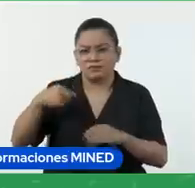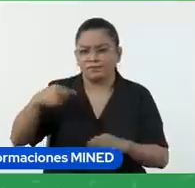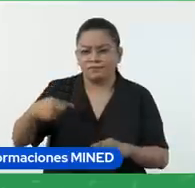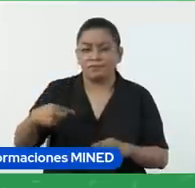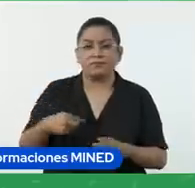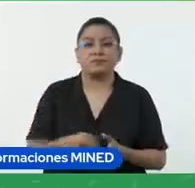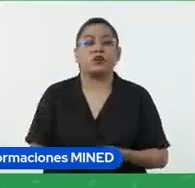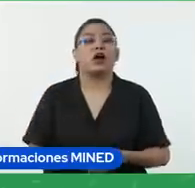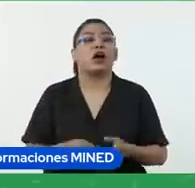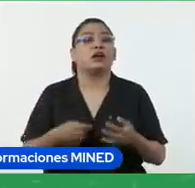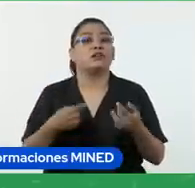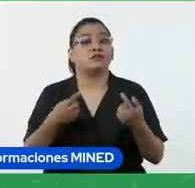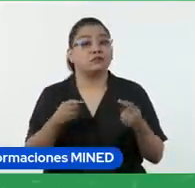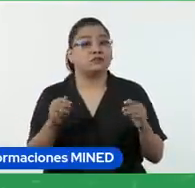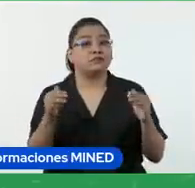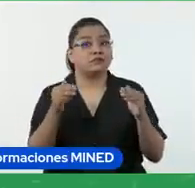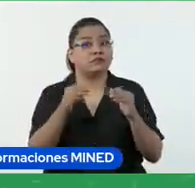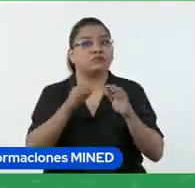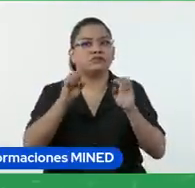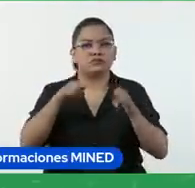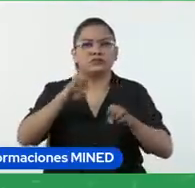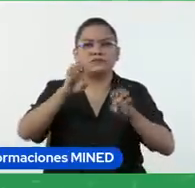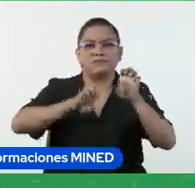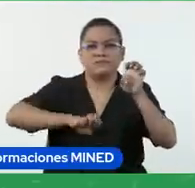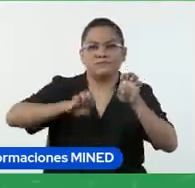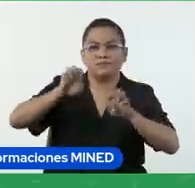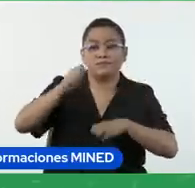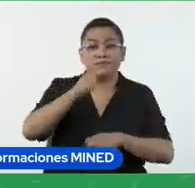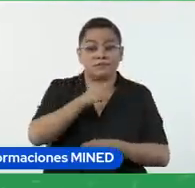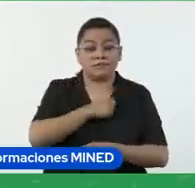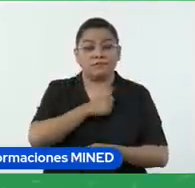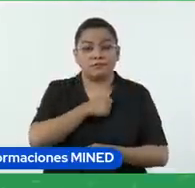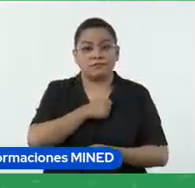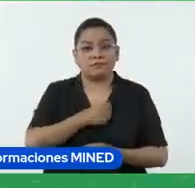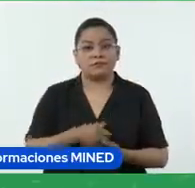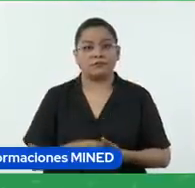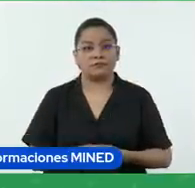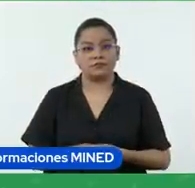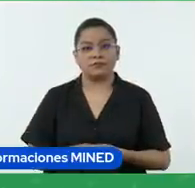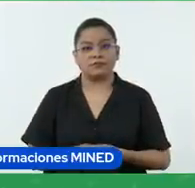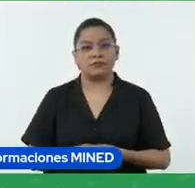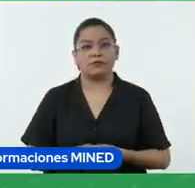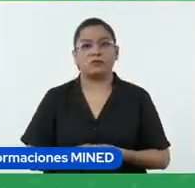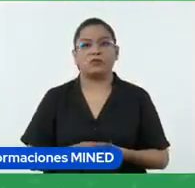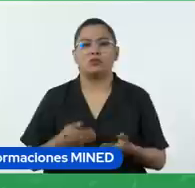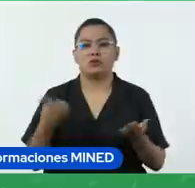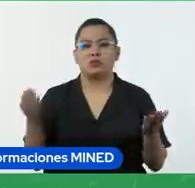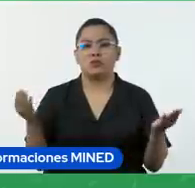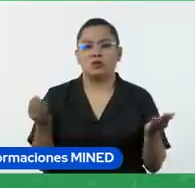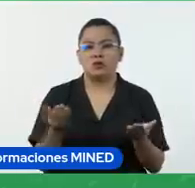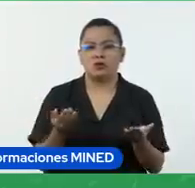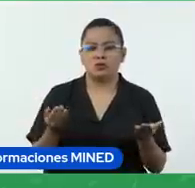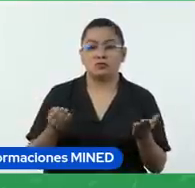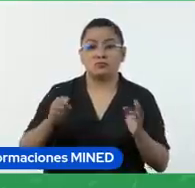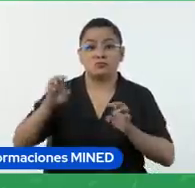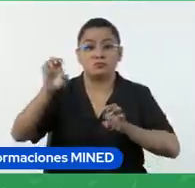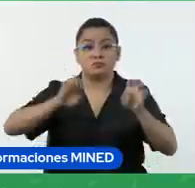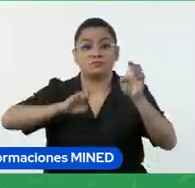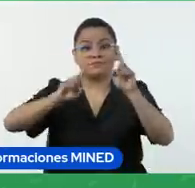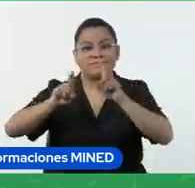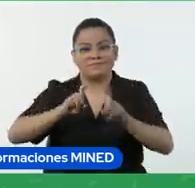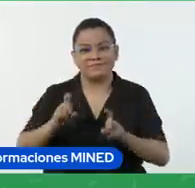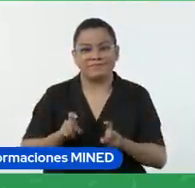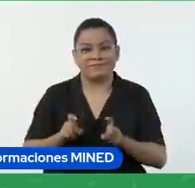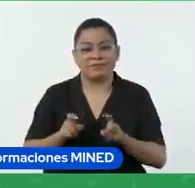sino también nos permite evaluar esas tareas que asignamos. Podemos crear evaluaciones diagnósticas, formativas,